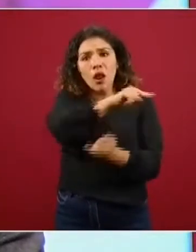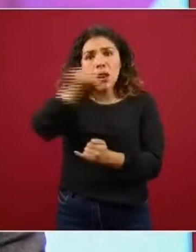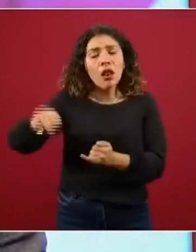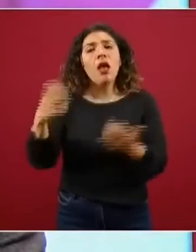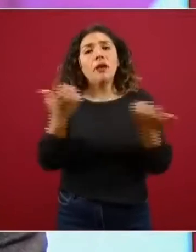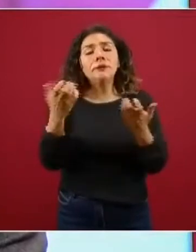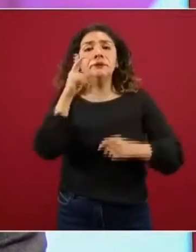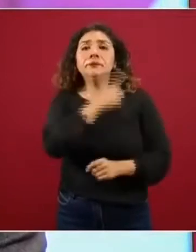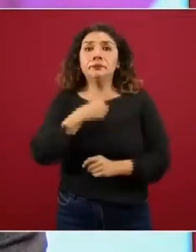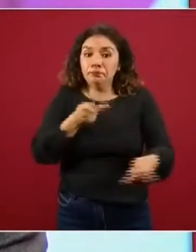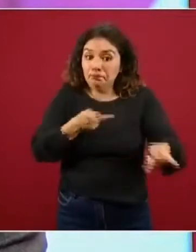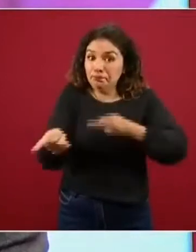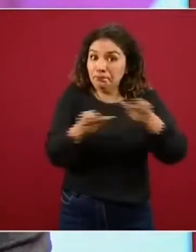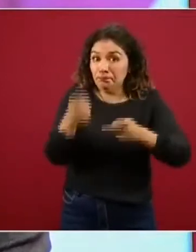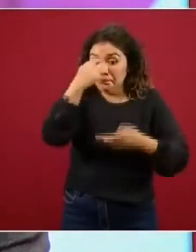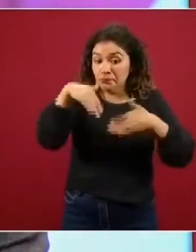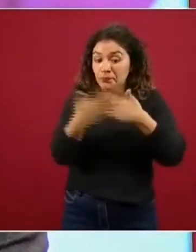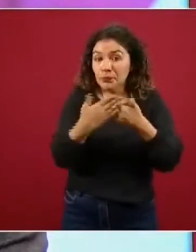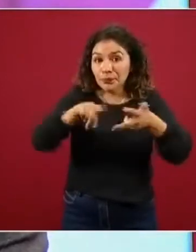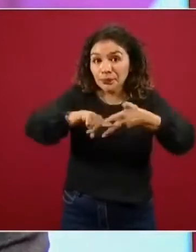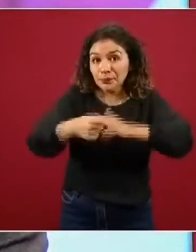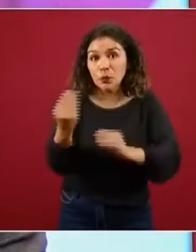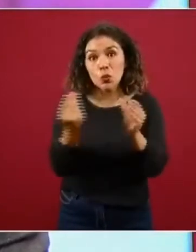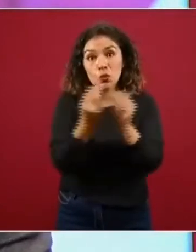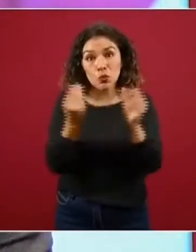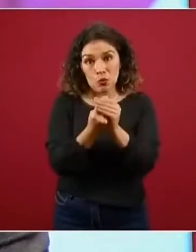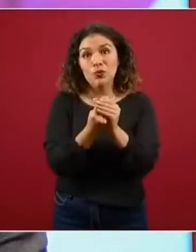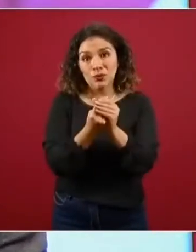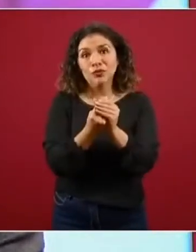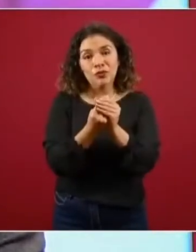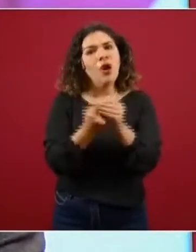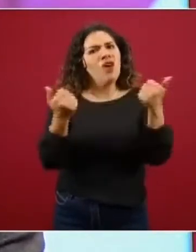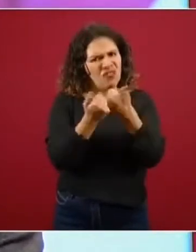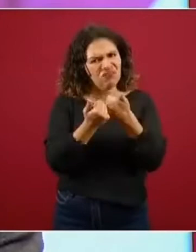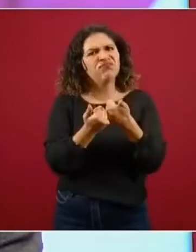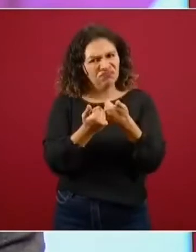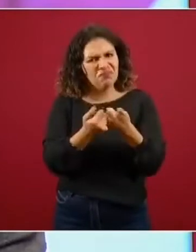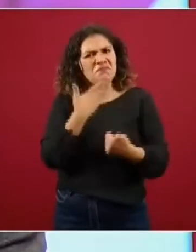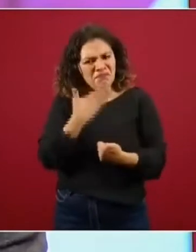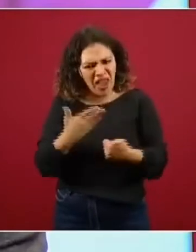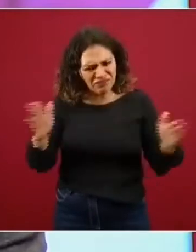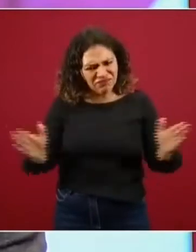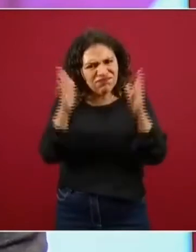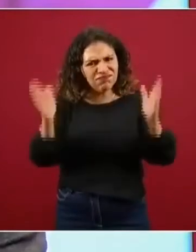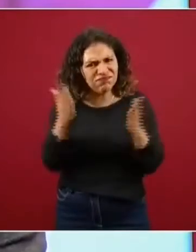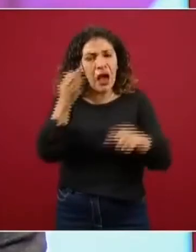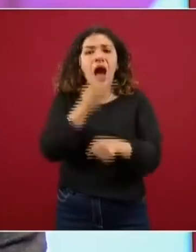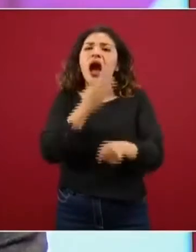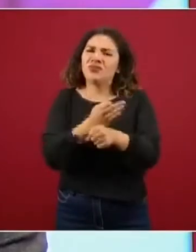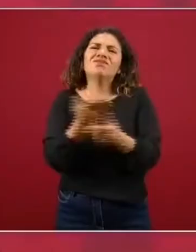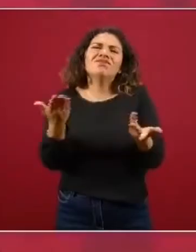a que se preparen para iniciar los cursos de la mejor manera posible que en este momento